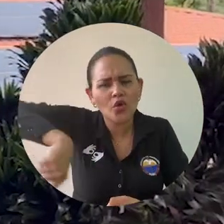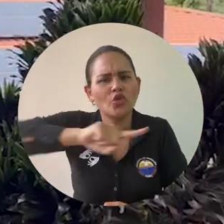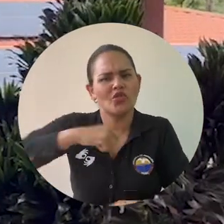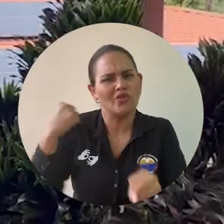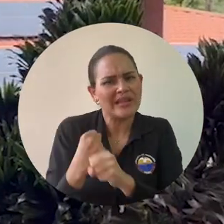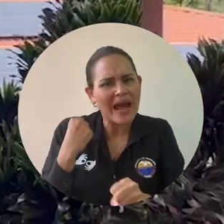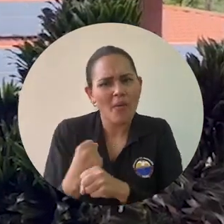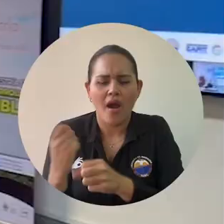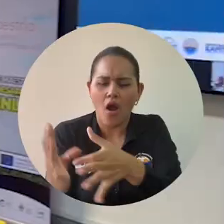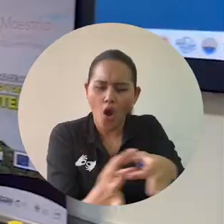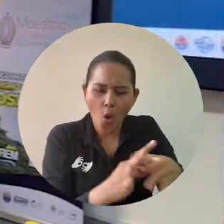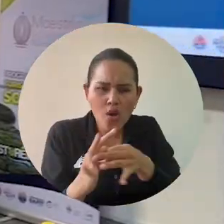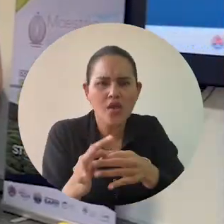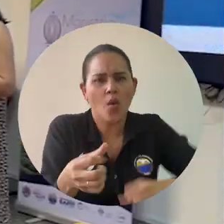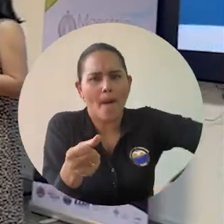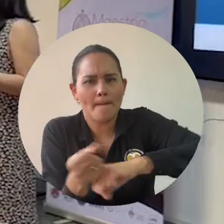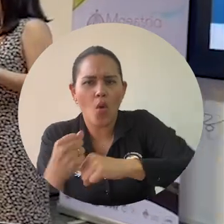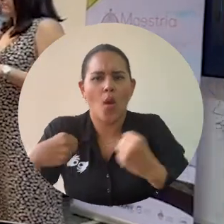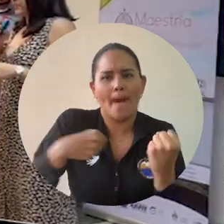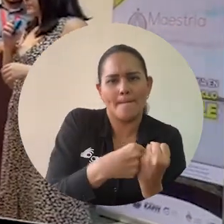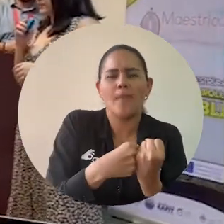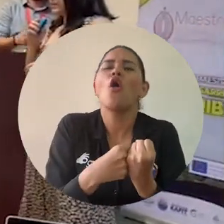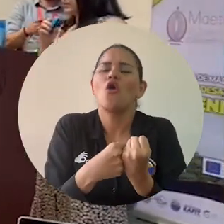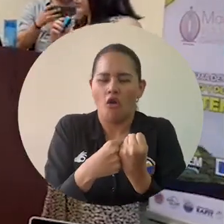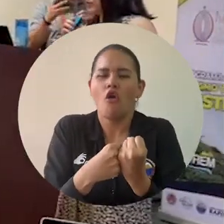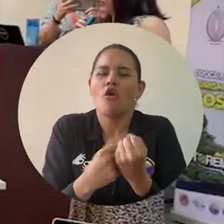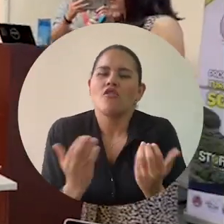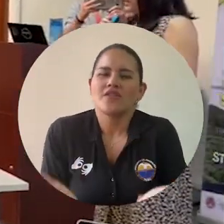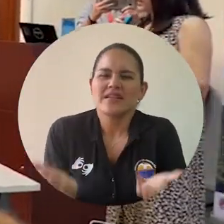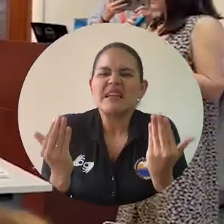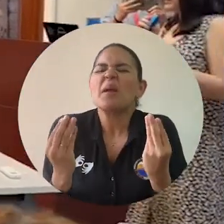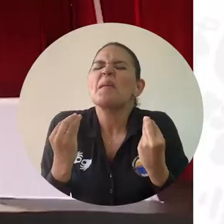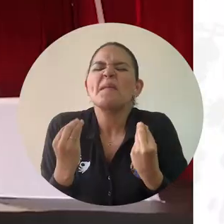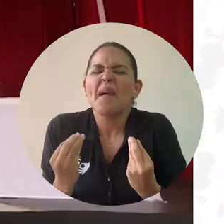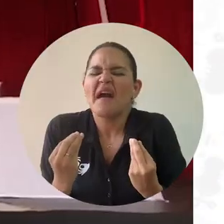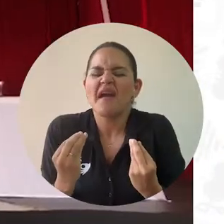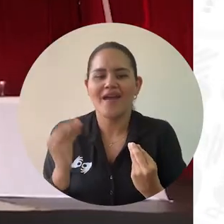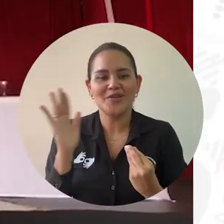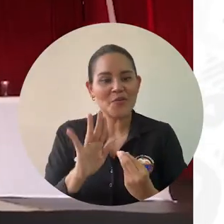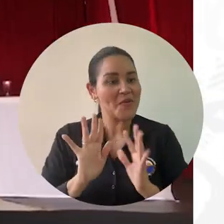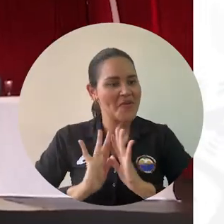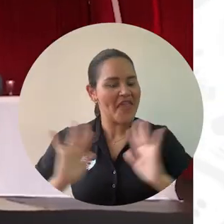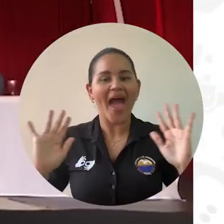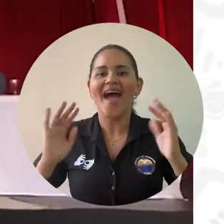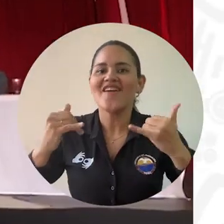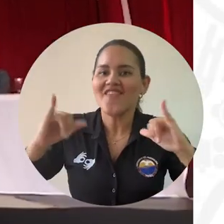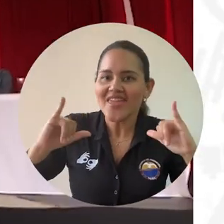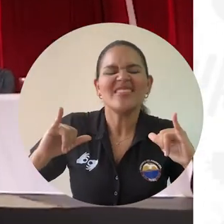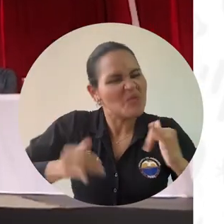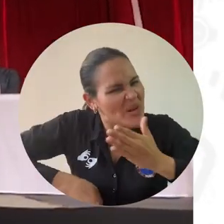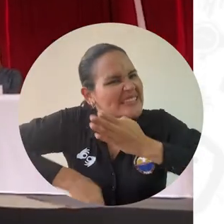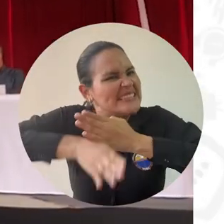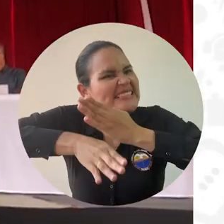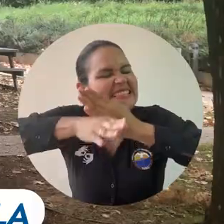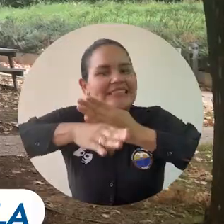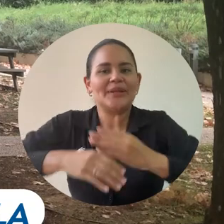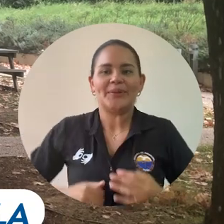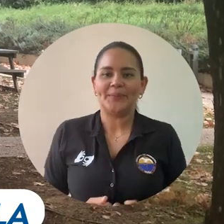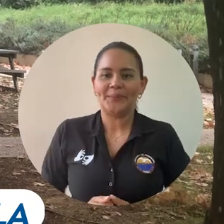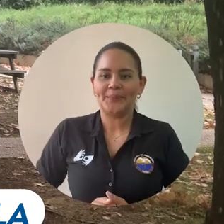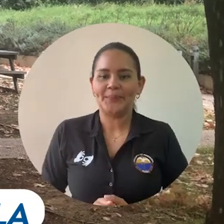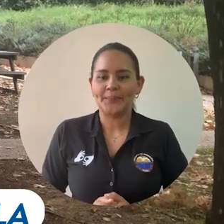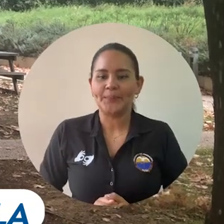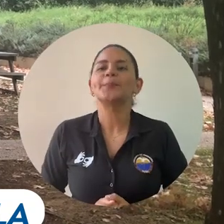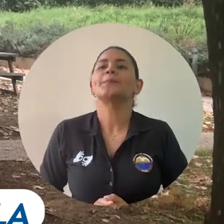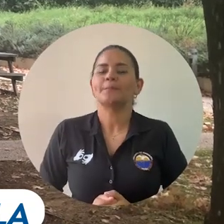investigaciones y otras opciones de colaboración académica que podamos dejar sentadas en el marco de esta clausura del proyecto Sostenible. Hay